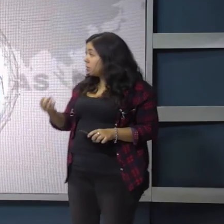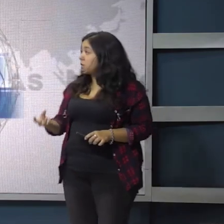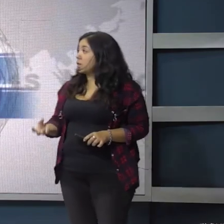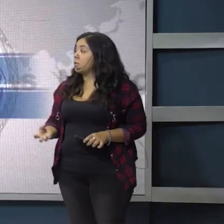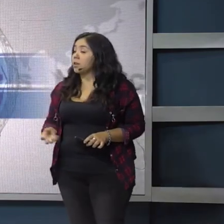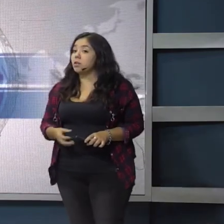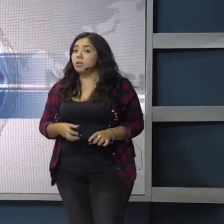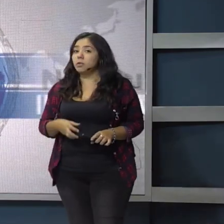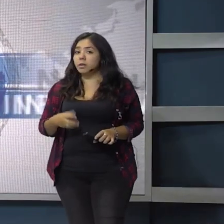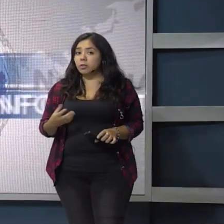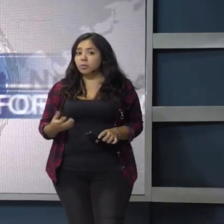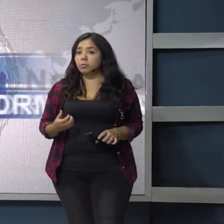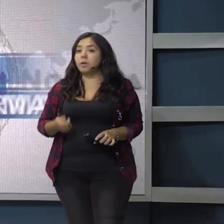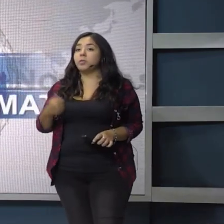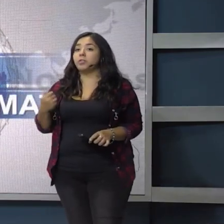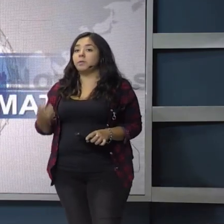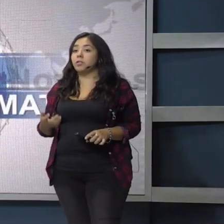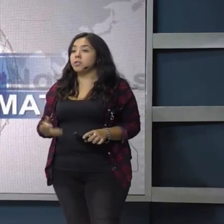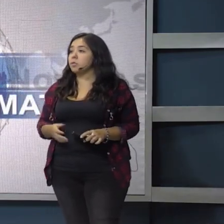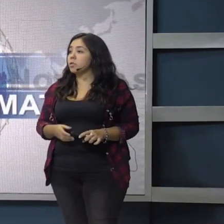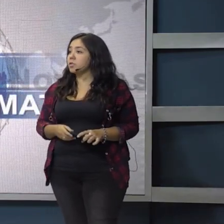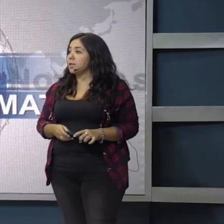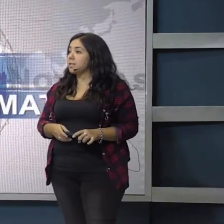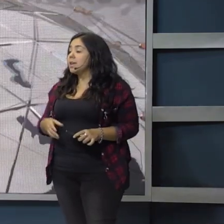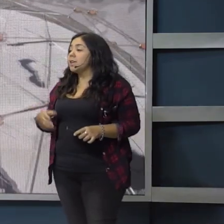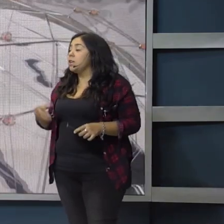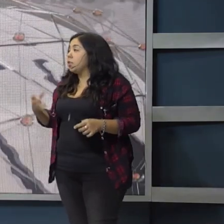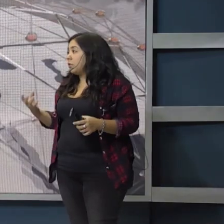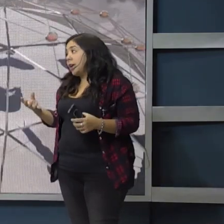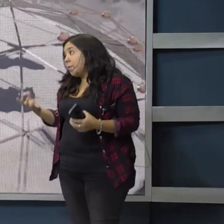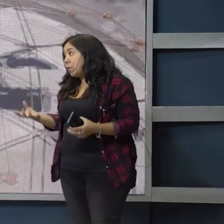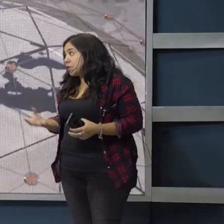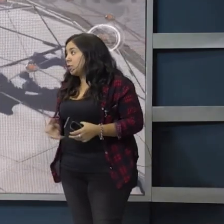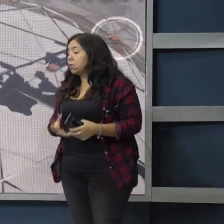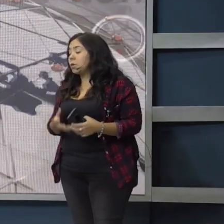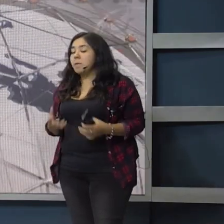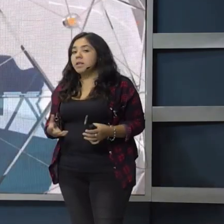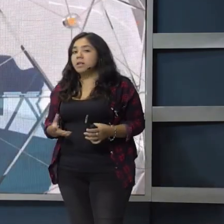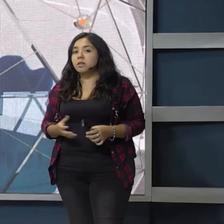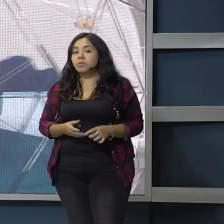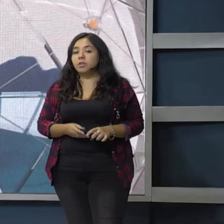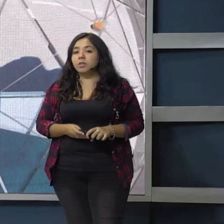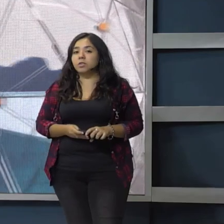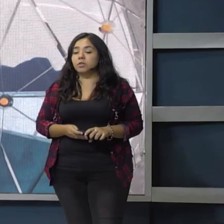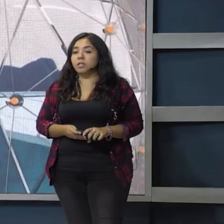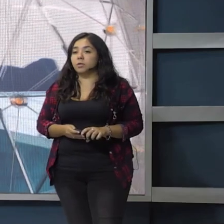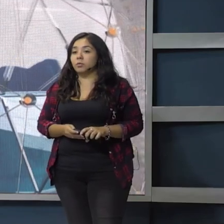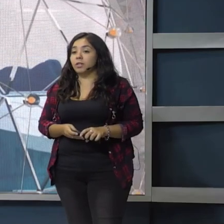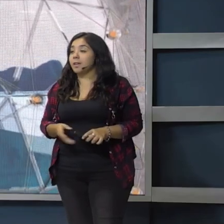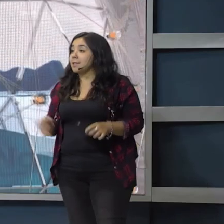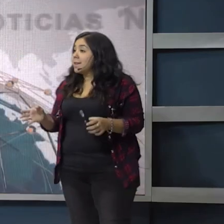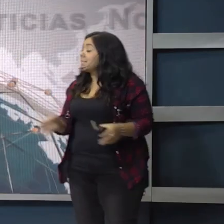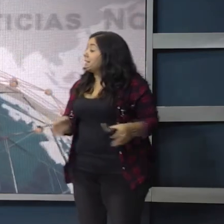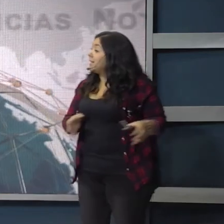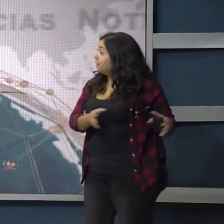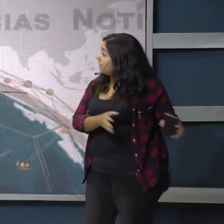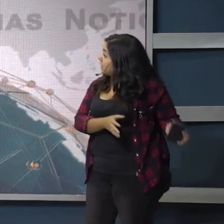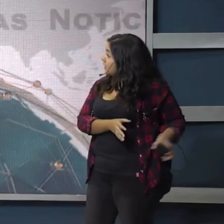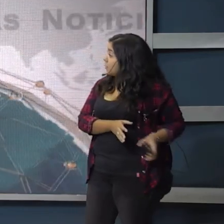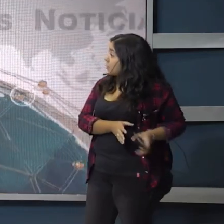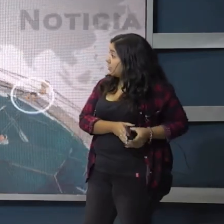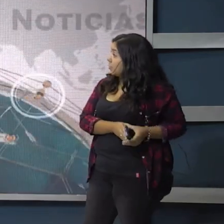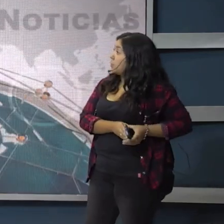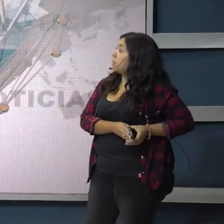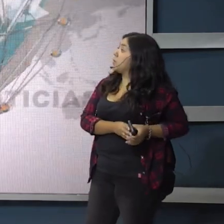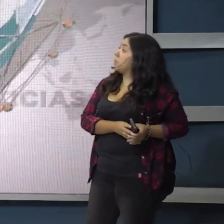transmitió hacia el gobernador, el gobernador tomó la aposta y viajó hacia Buenos Aires y ambos sí tuvieron varias reuniones con las autoridades salientes,